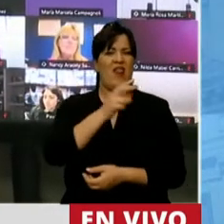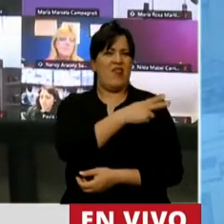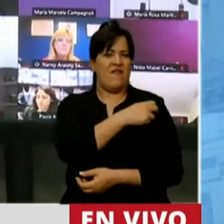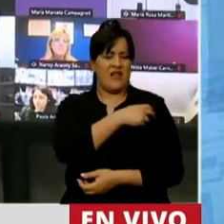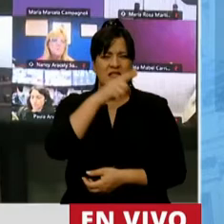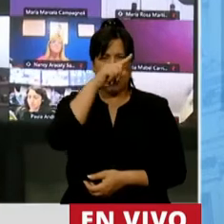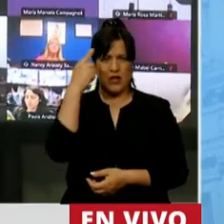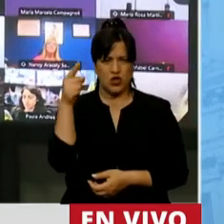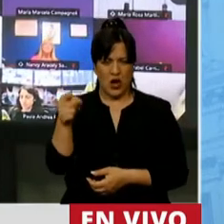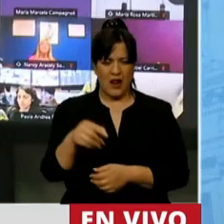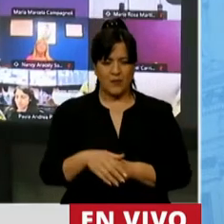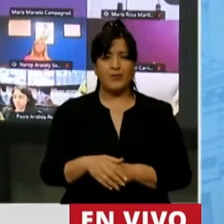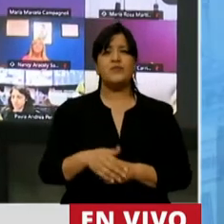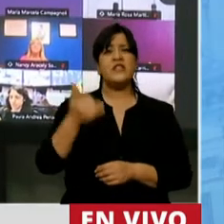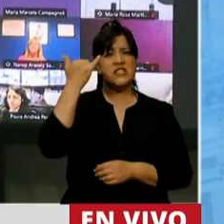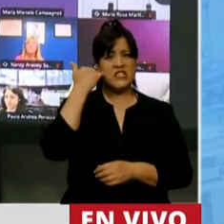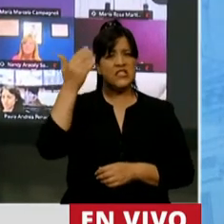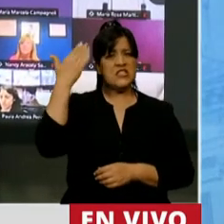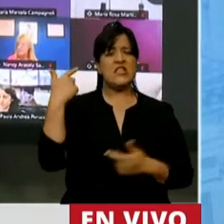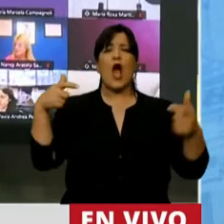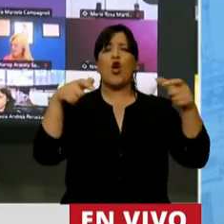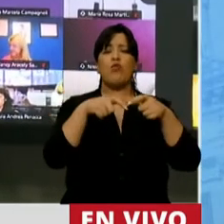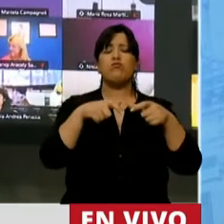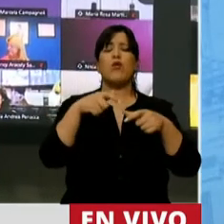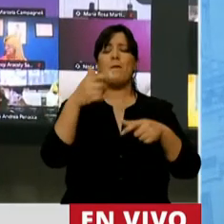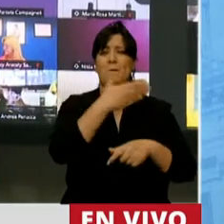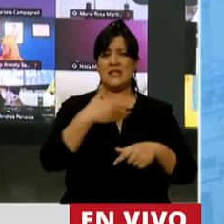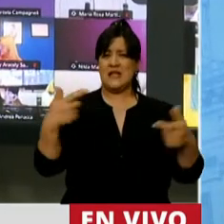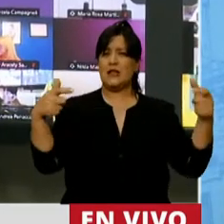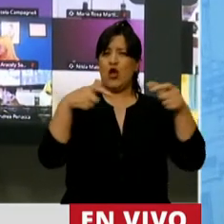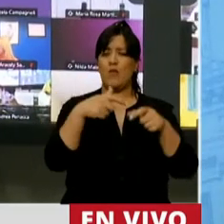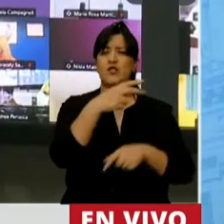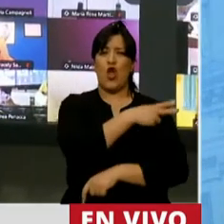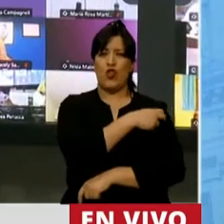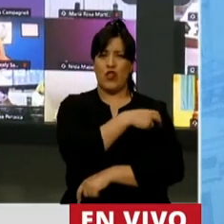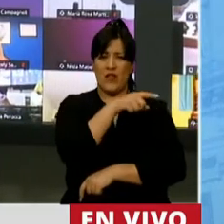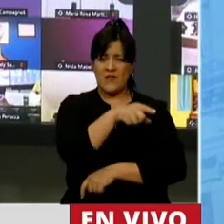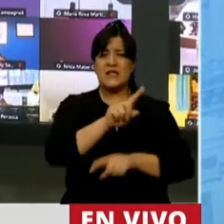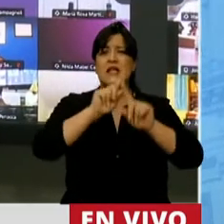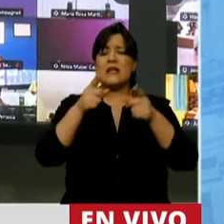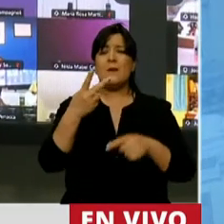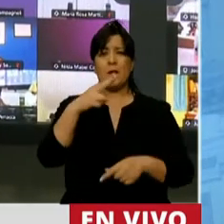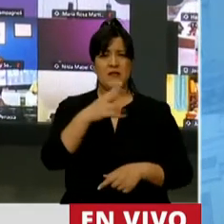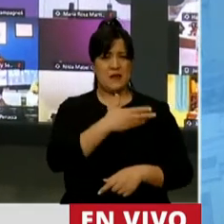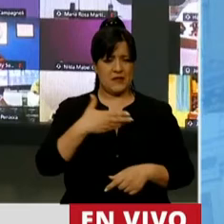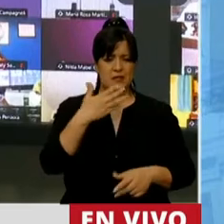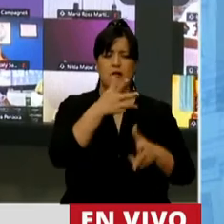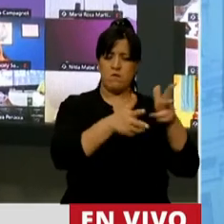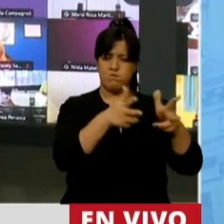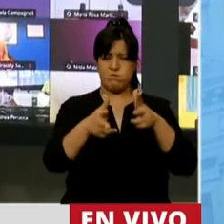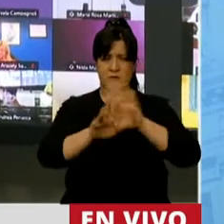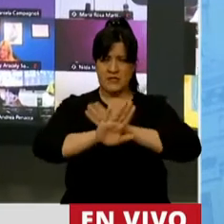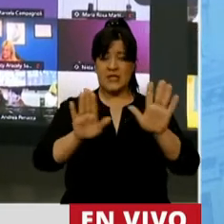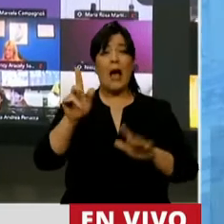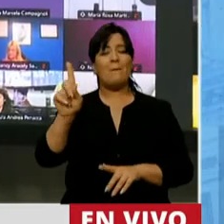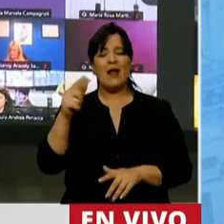sobre eso ya ha hablado el presidente de la Comisión de Defensa y también el vicepresidente, pero me gustaría hacer